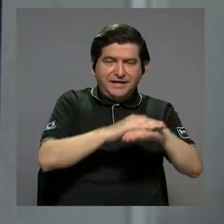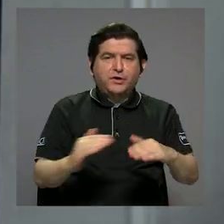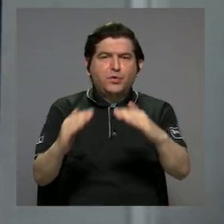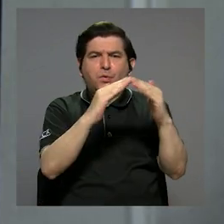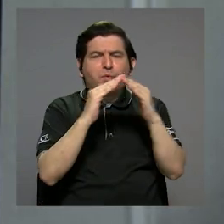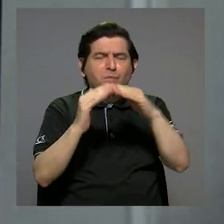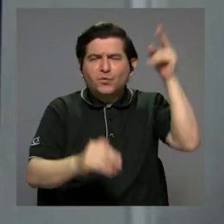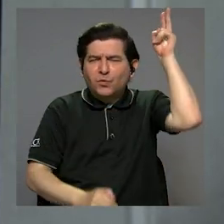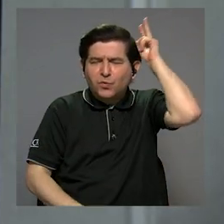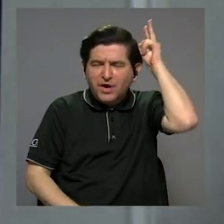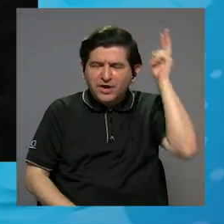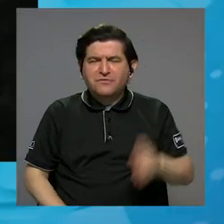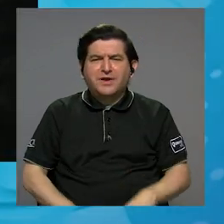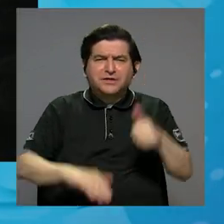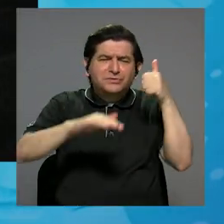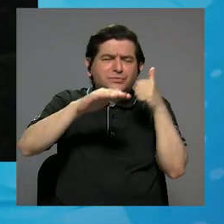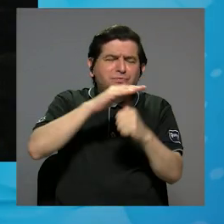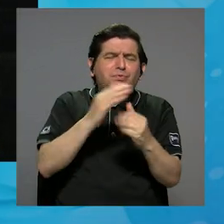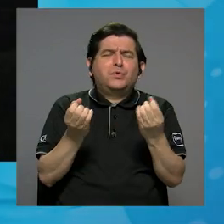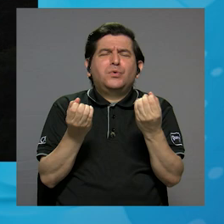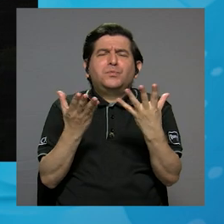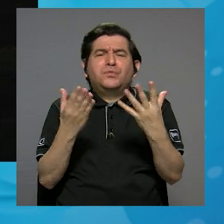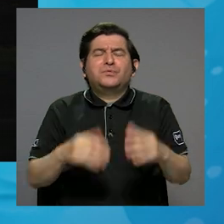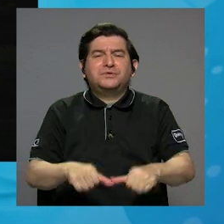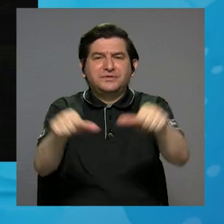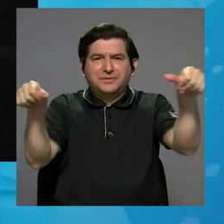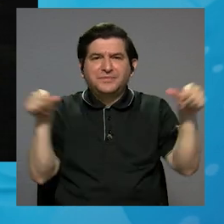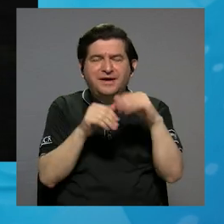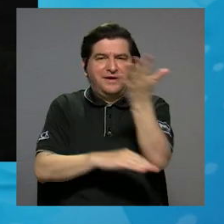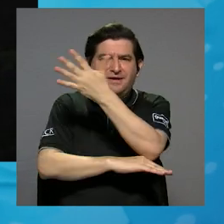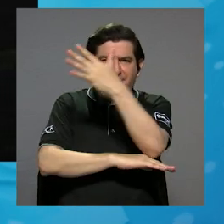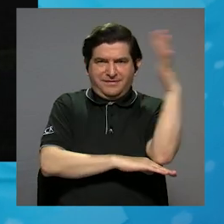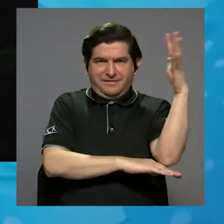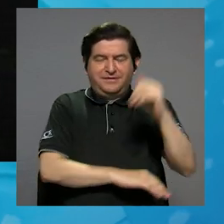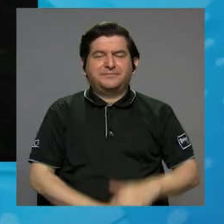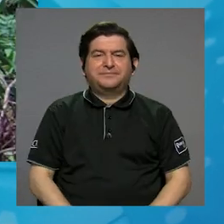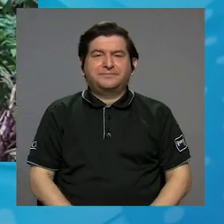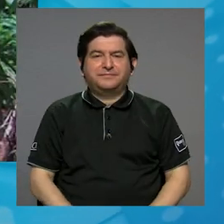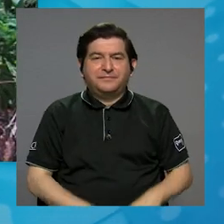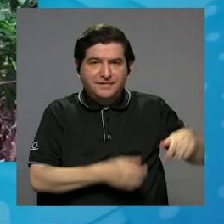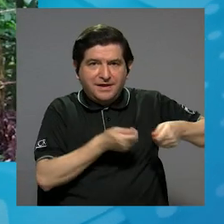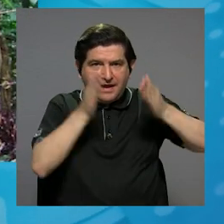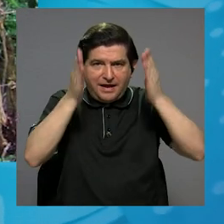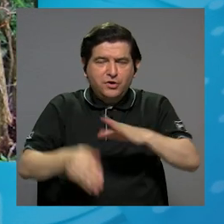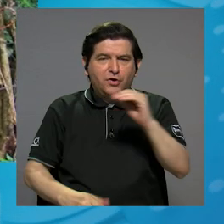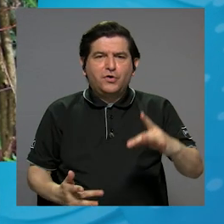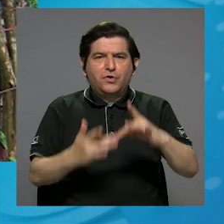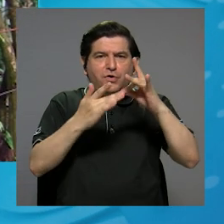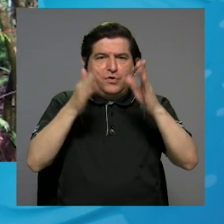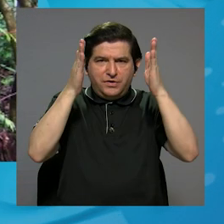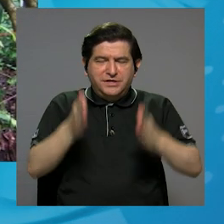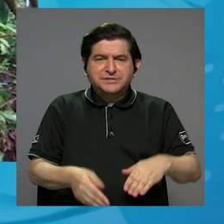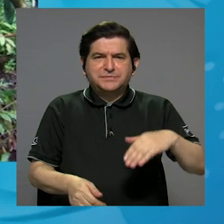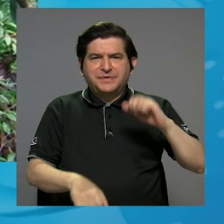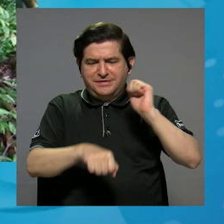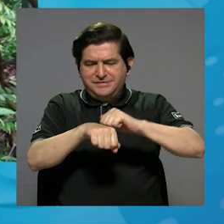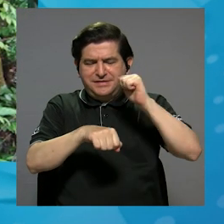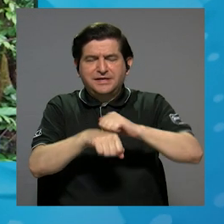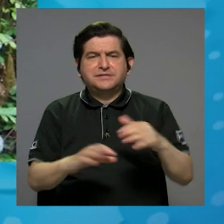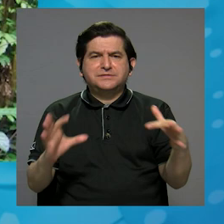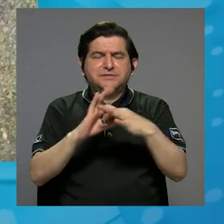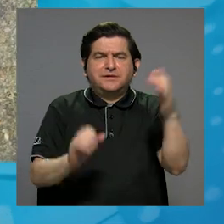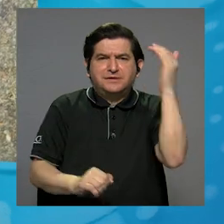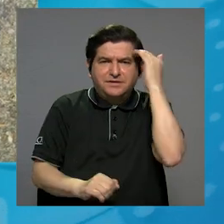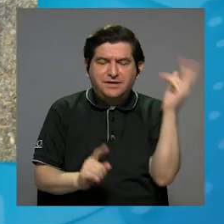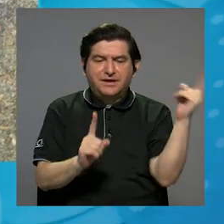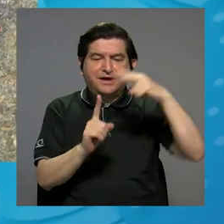pueblo indígena que permanece oculto por una amplia zona boscosa. Una arqueóloga y un geólogo unieron sus conocimientos